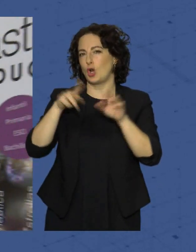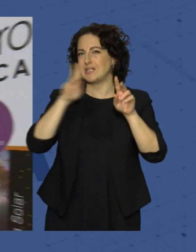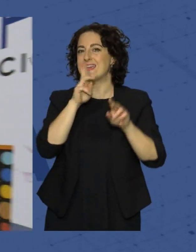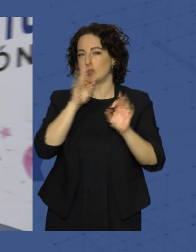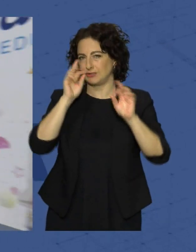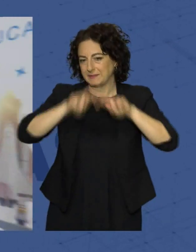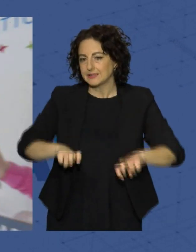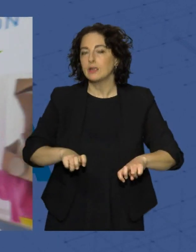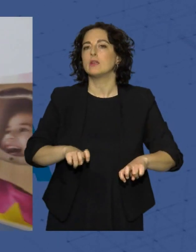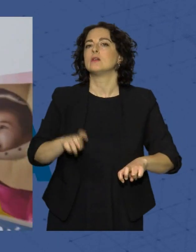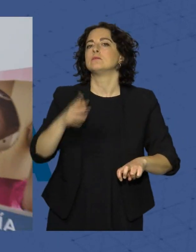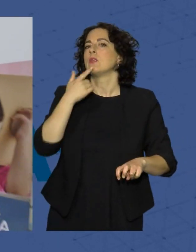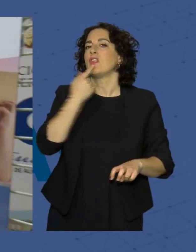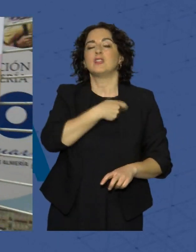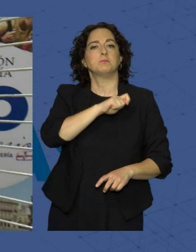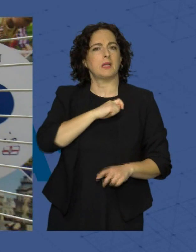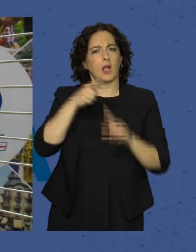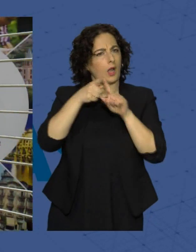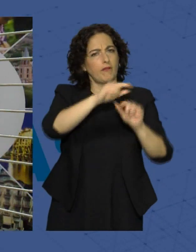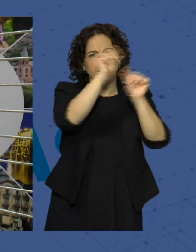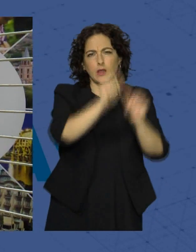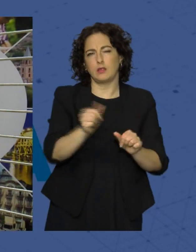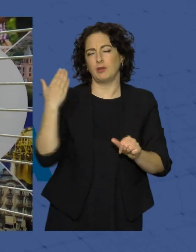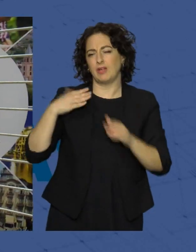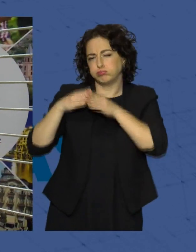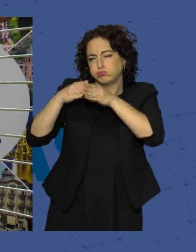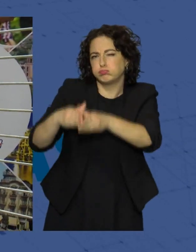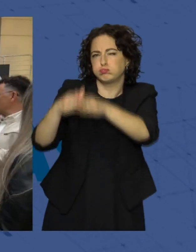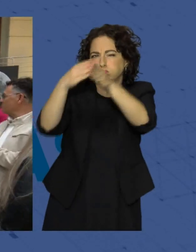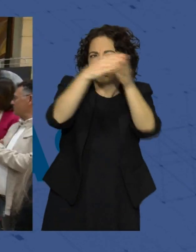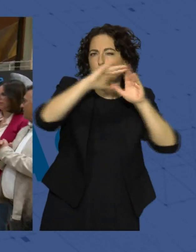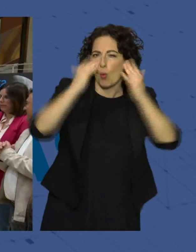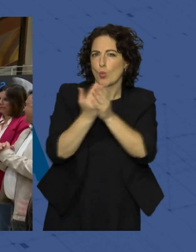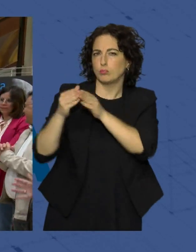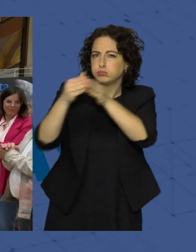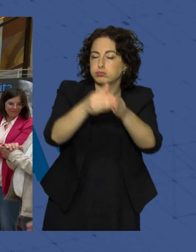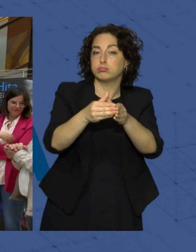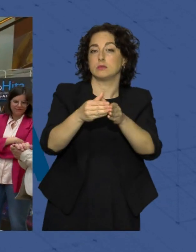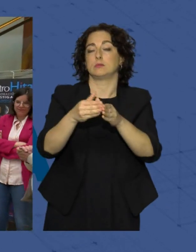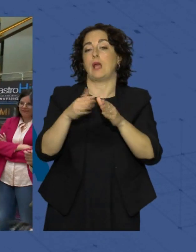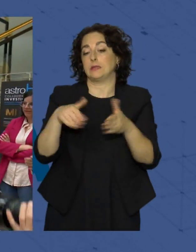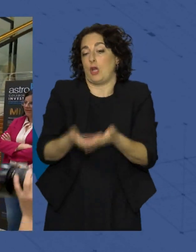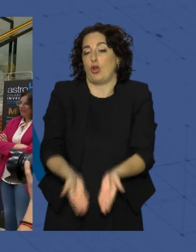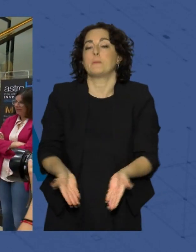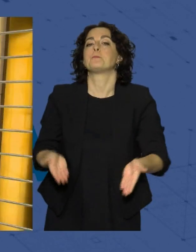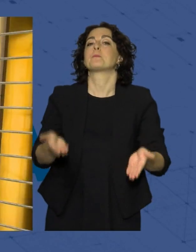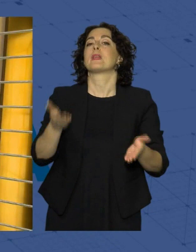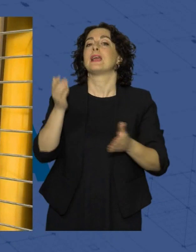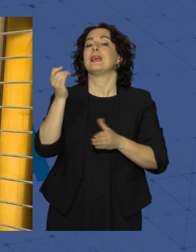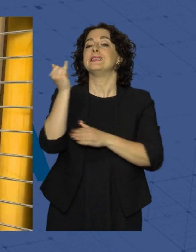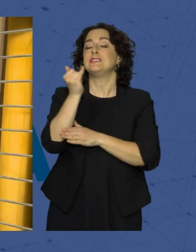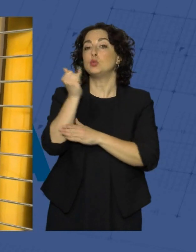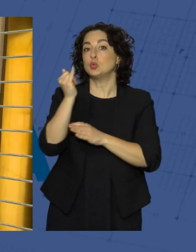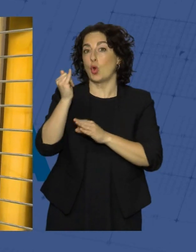referente en astronomía desde las expediciones marineras que dieron la vuelta al mundo. Ahora Calar Alto y el Instituto Astrofísico de